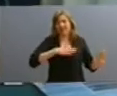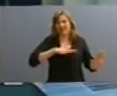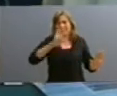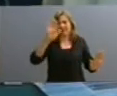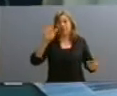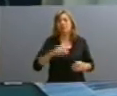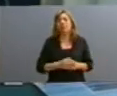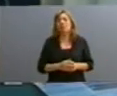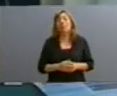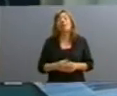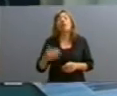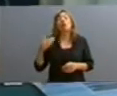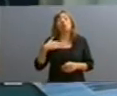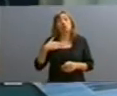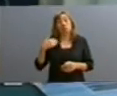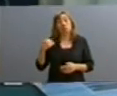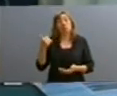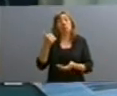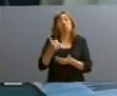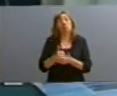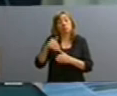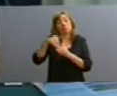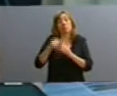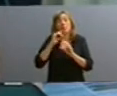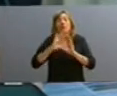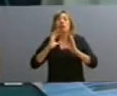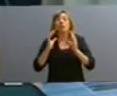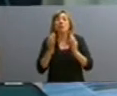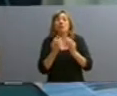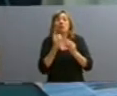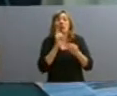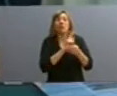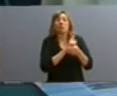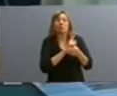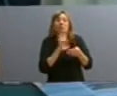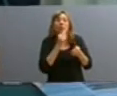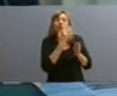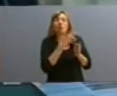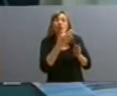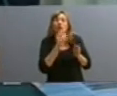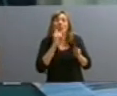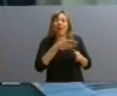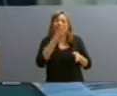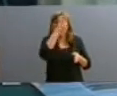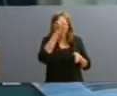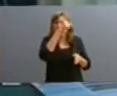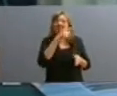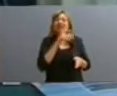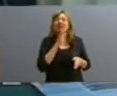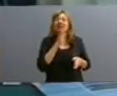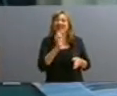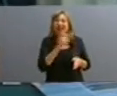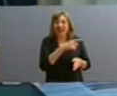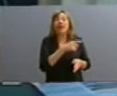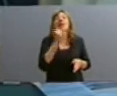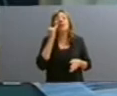Yo fui miembro de la Comisión de Seguimiento de la voladura de la Embajada de Israel y